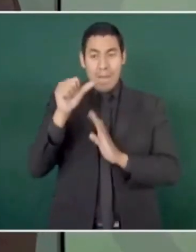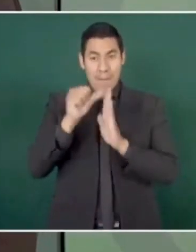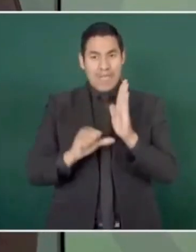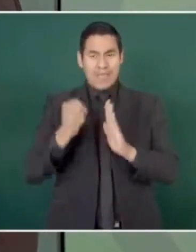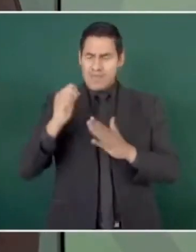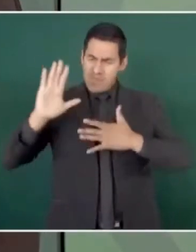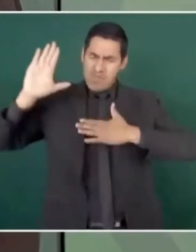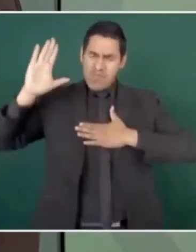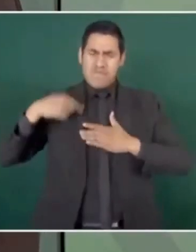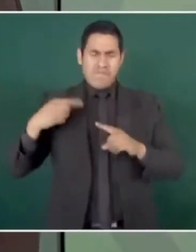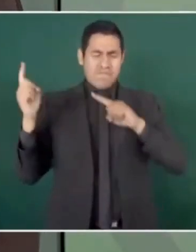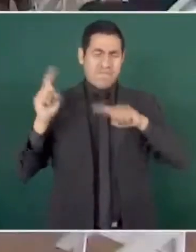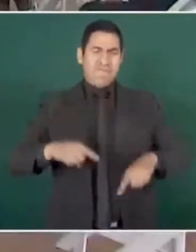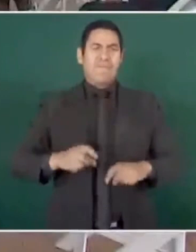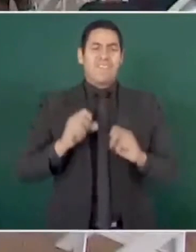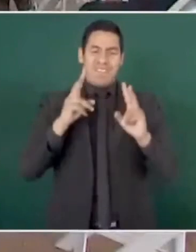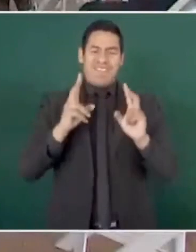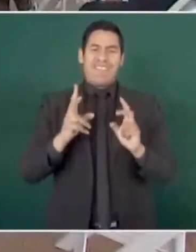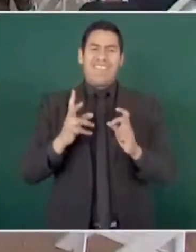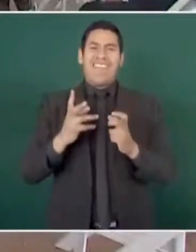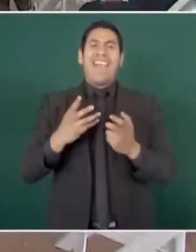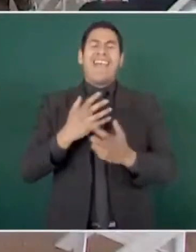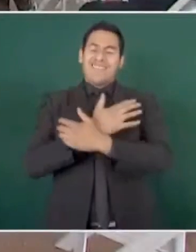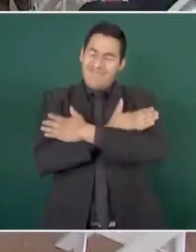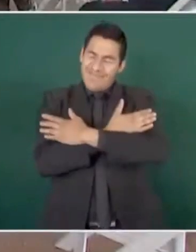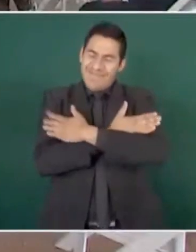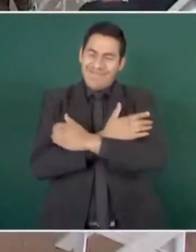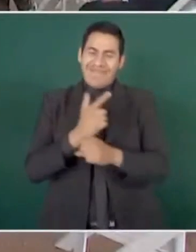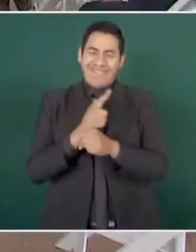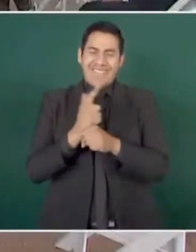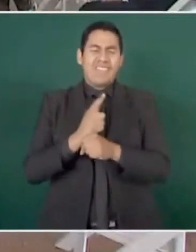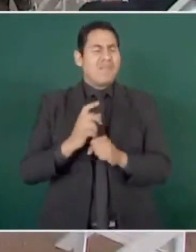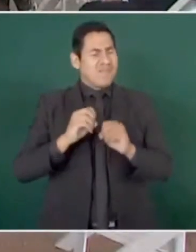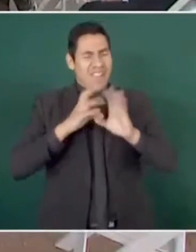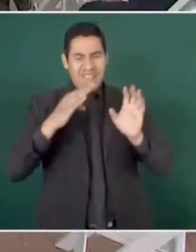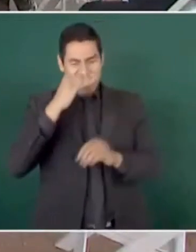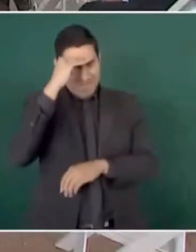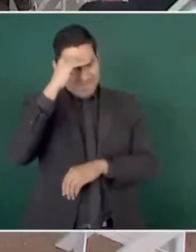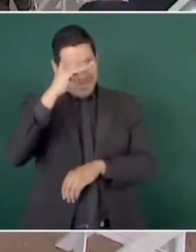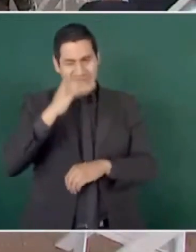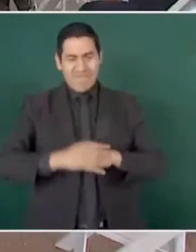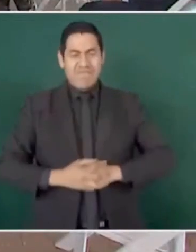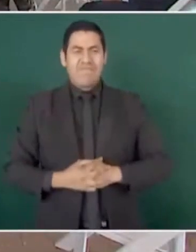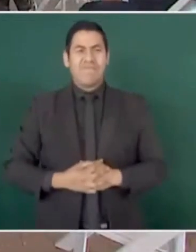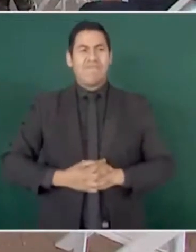presidente. Un abrazo, licenciado. presidente. sus órdenes. Adiós, adiós.